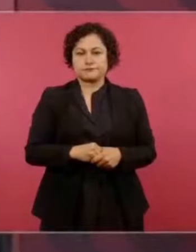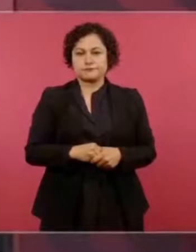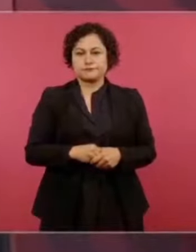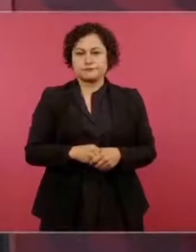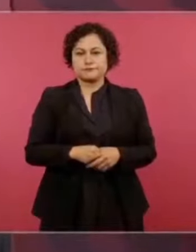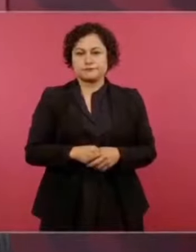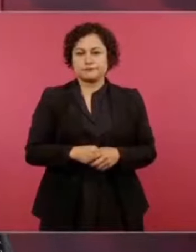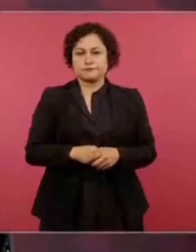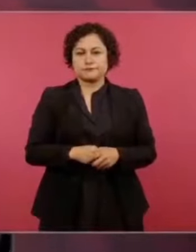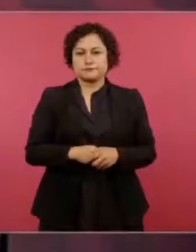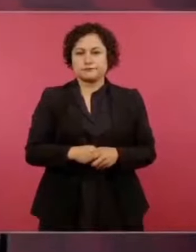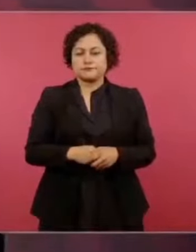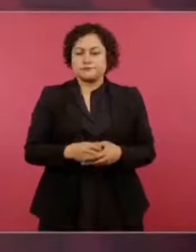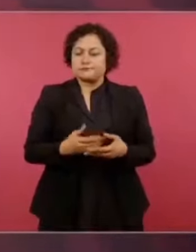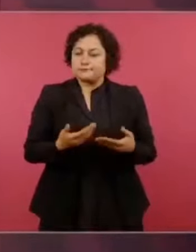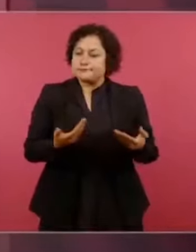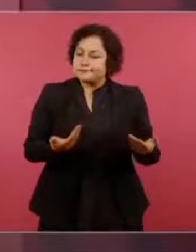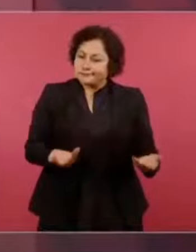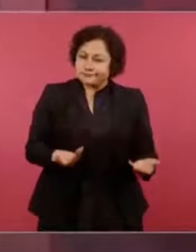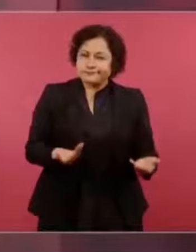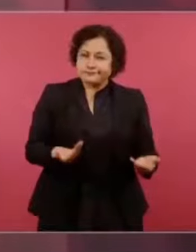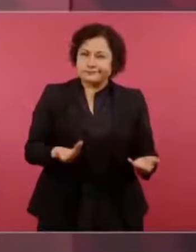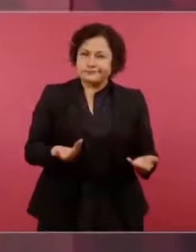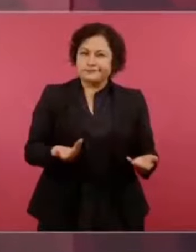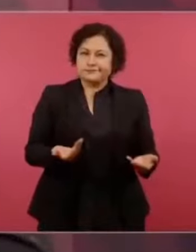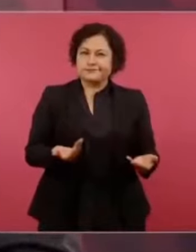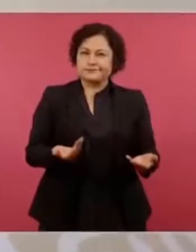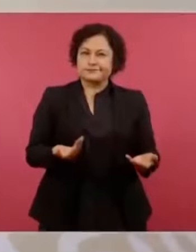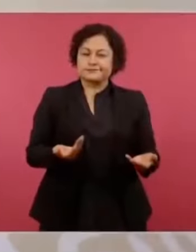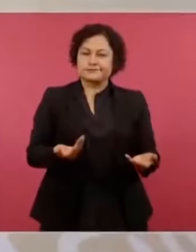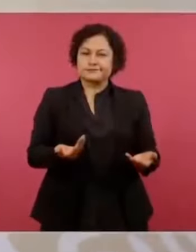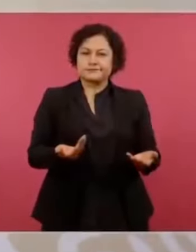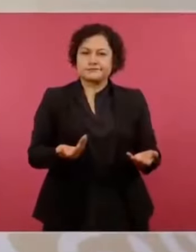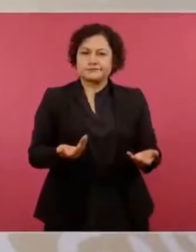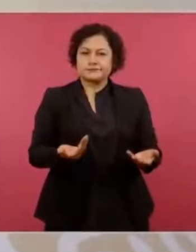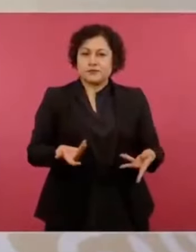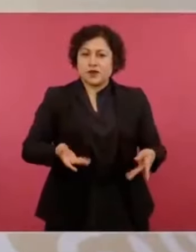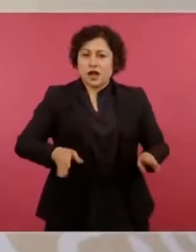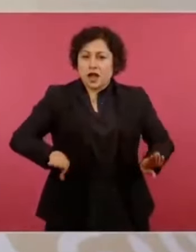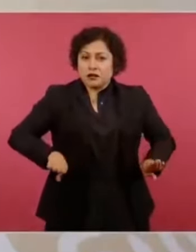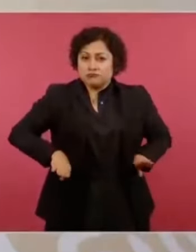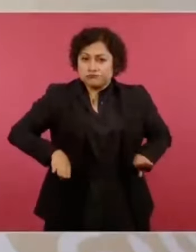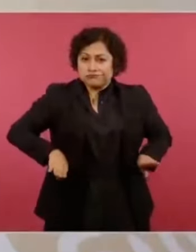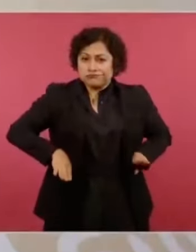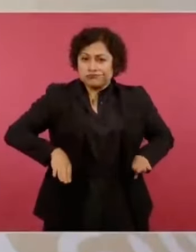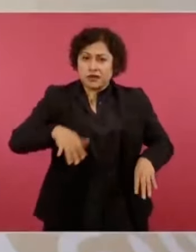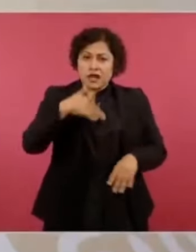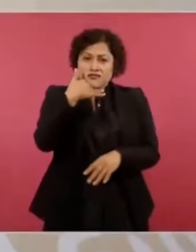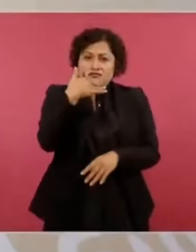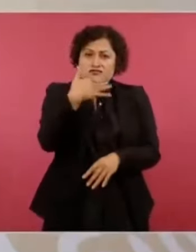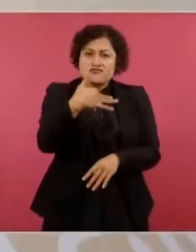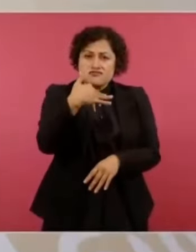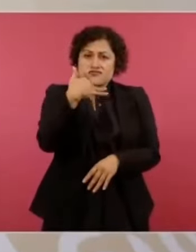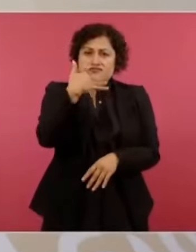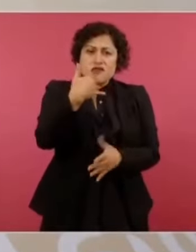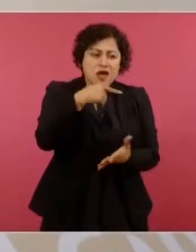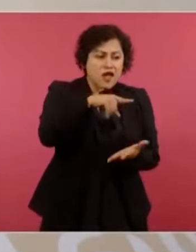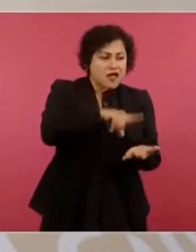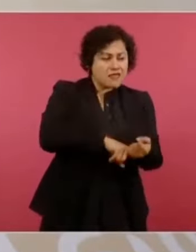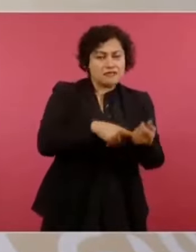La corrupción se mantuvo durante mucho tiempo